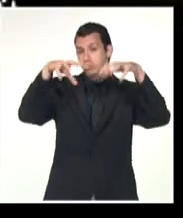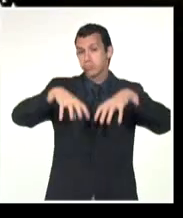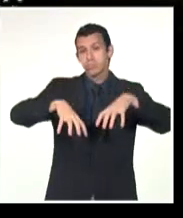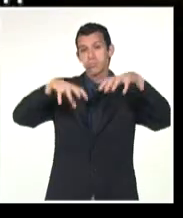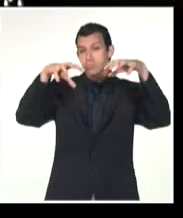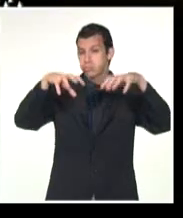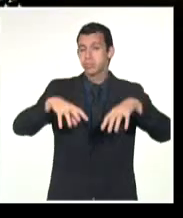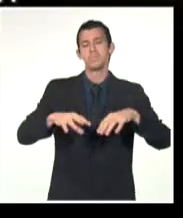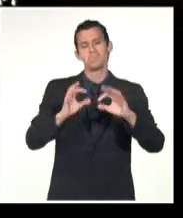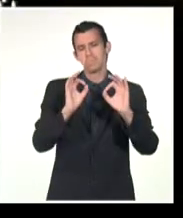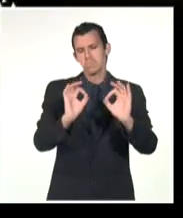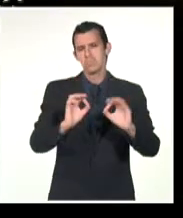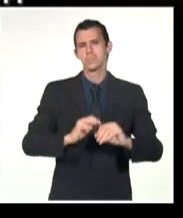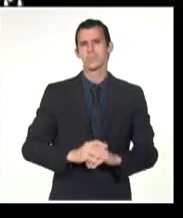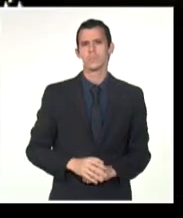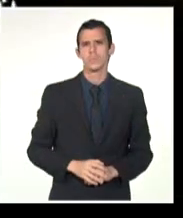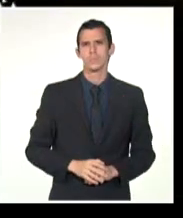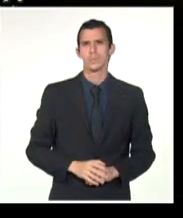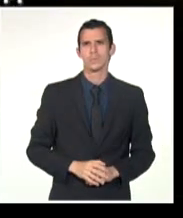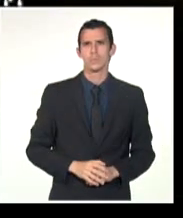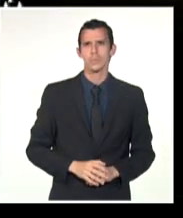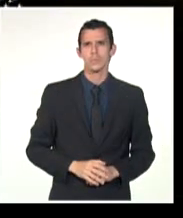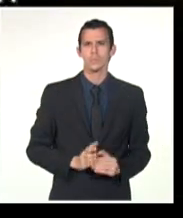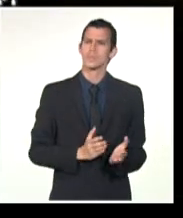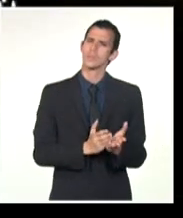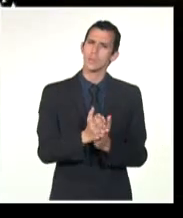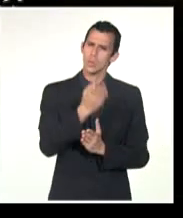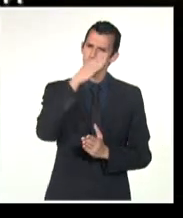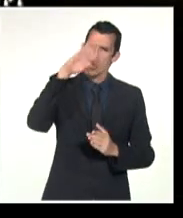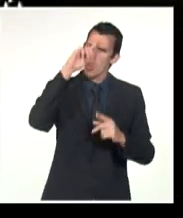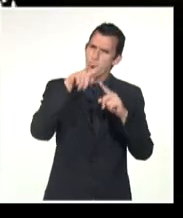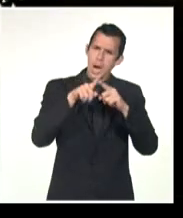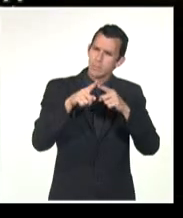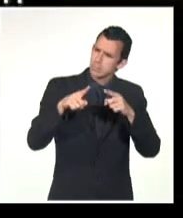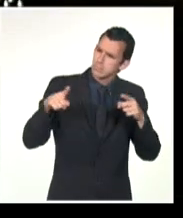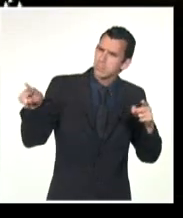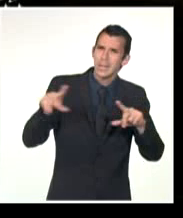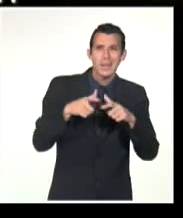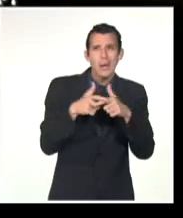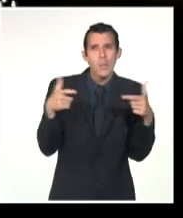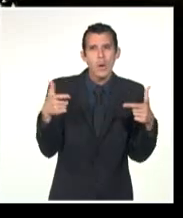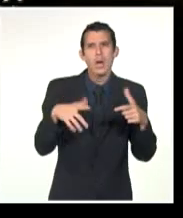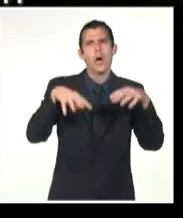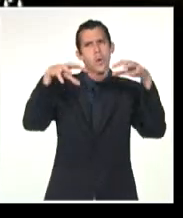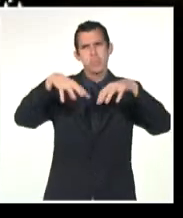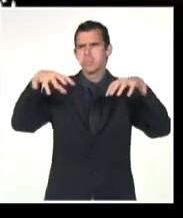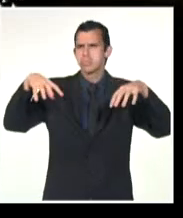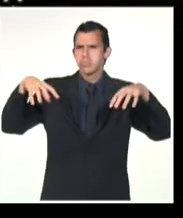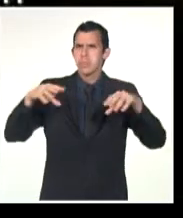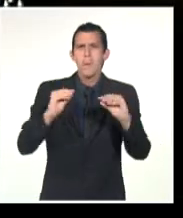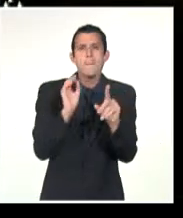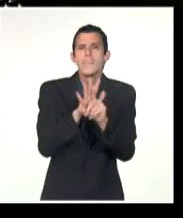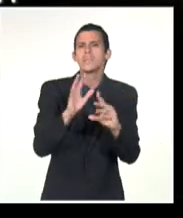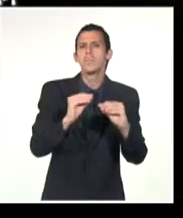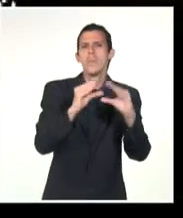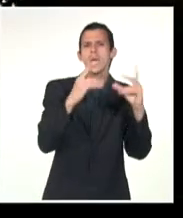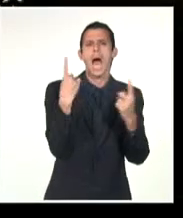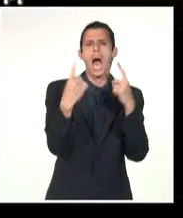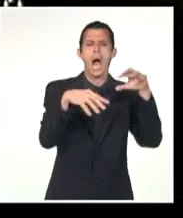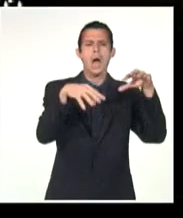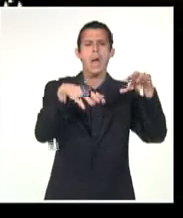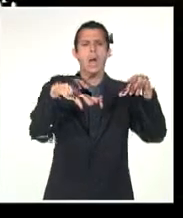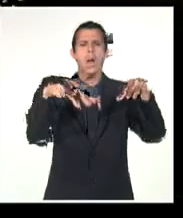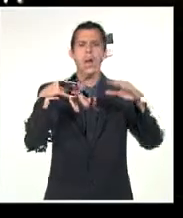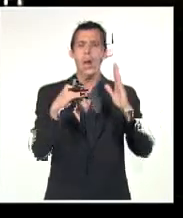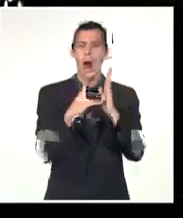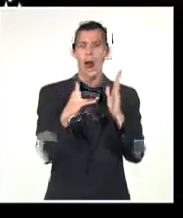nuestro territorio, numerosos chubascos, lluvias y tormentas eléctricas principalmente en horas de la tarde y hasta horas de la noche debido a que se mantiene la presencia de